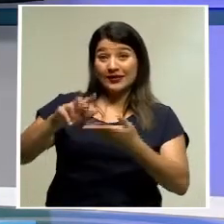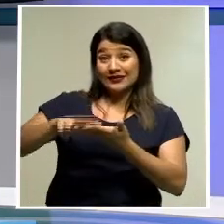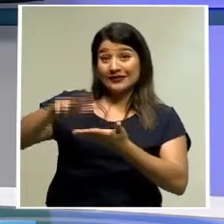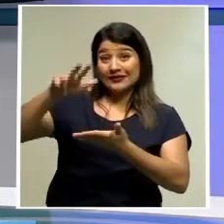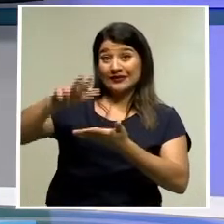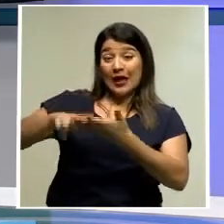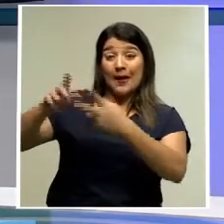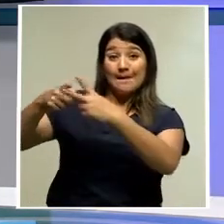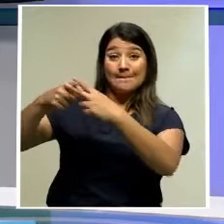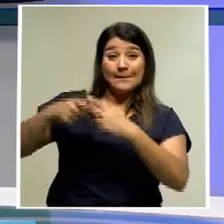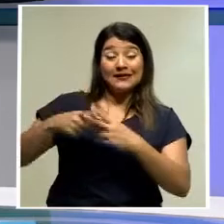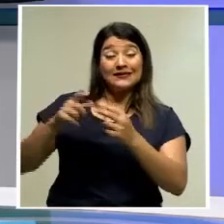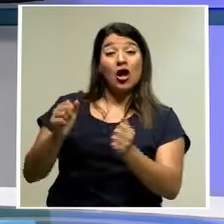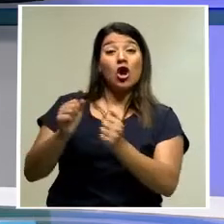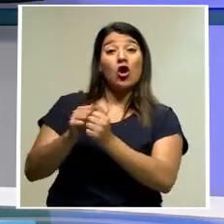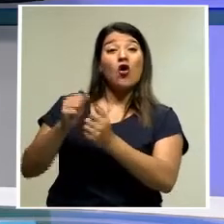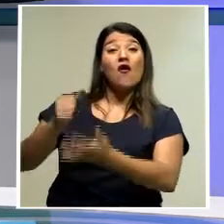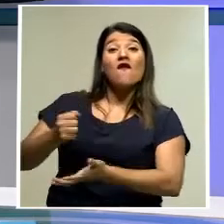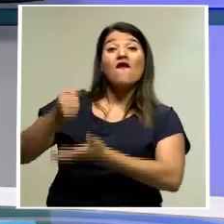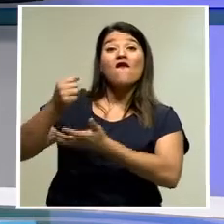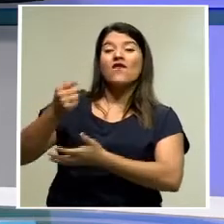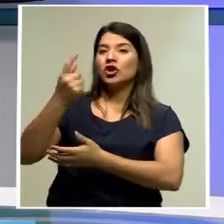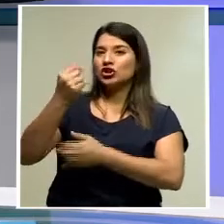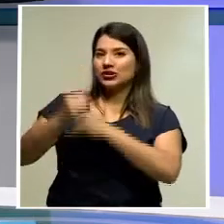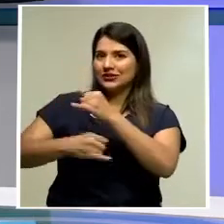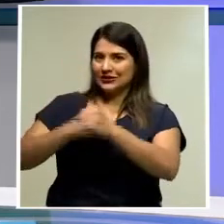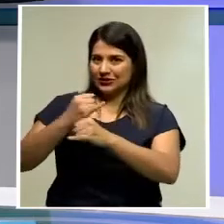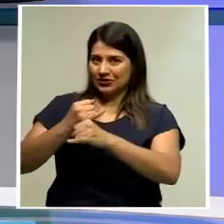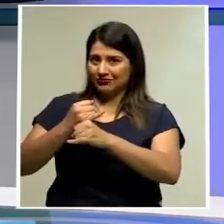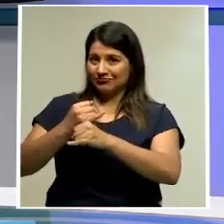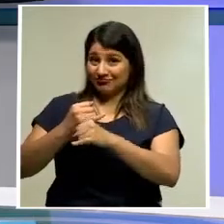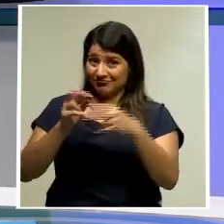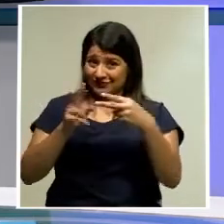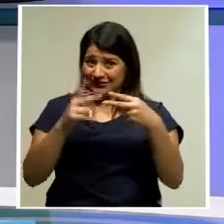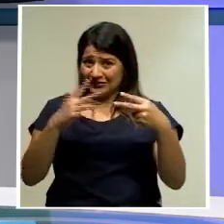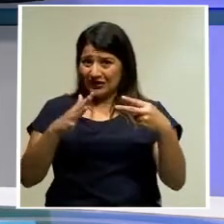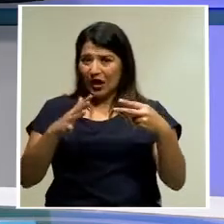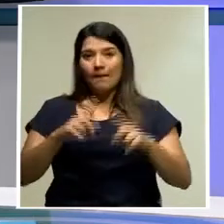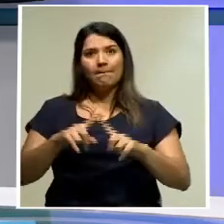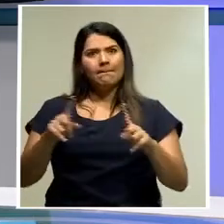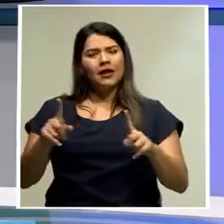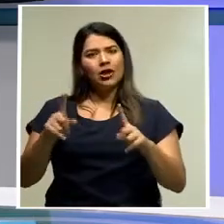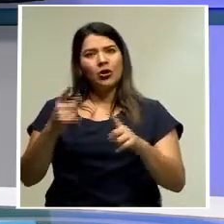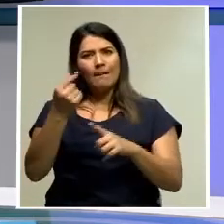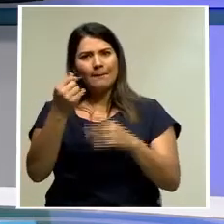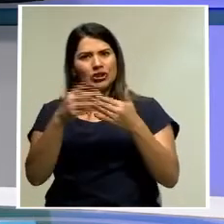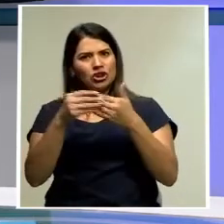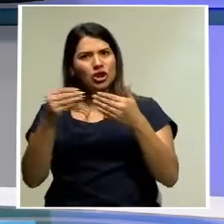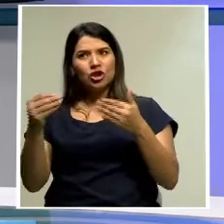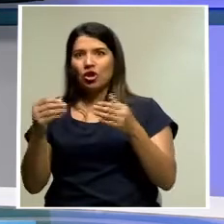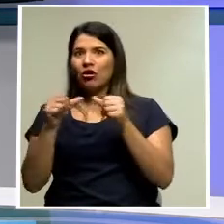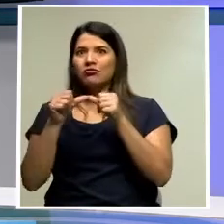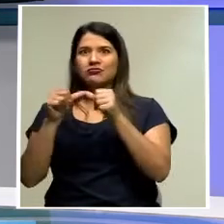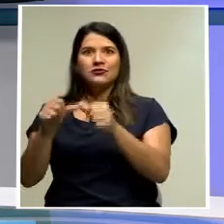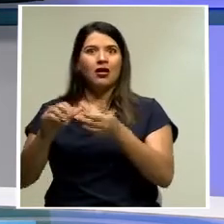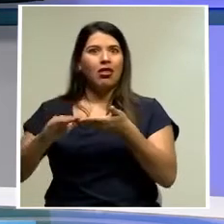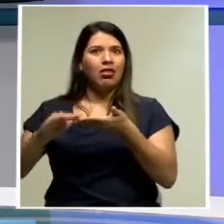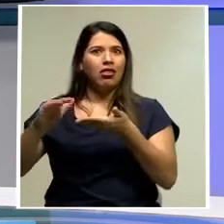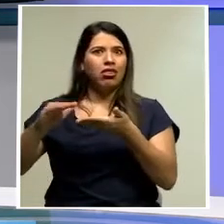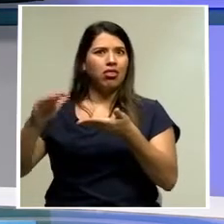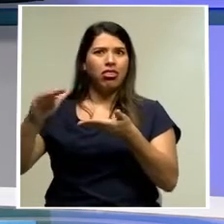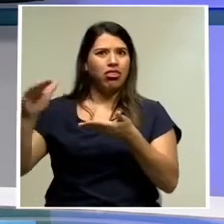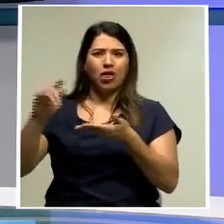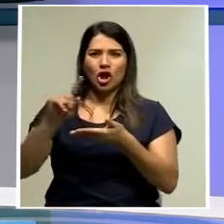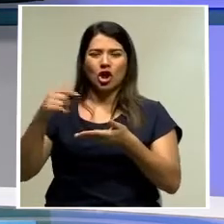FMI, la cotización del dólar no cede ni ha mostrado importantes disminuciones este año.